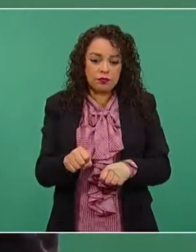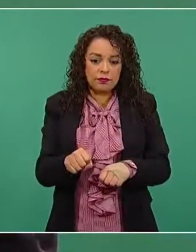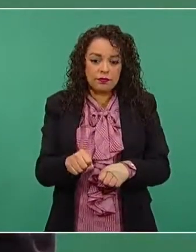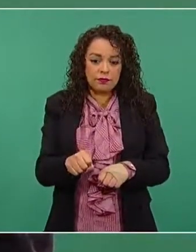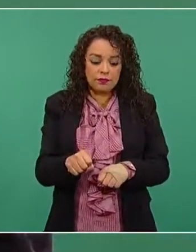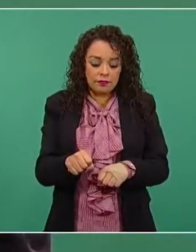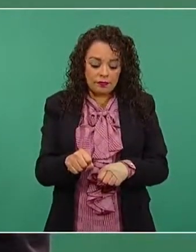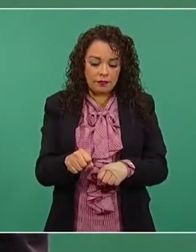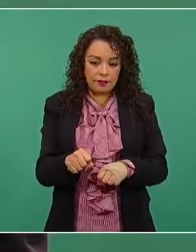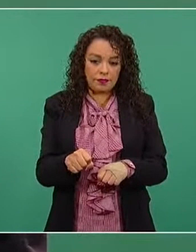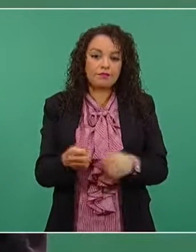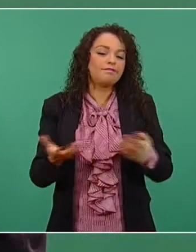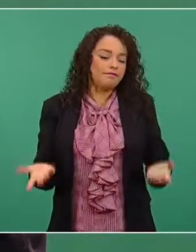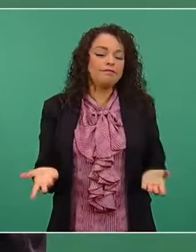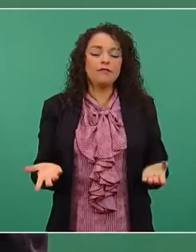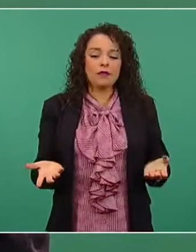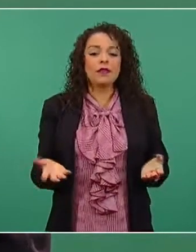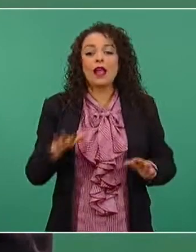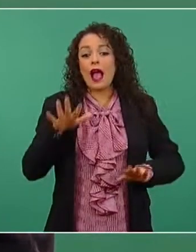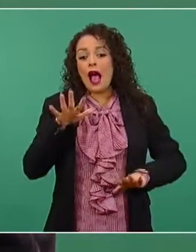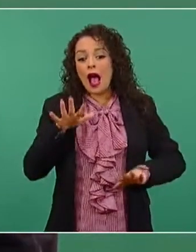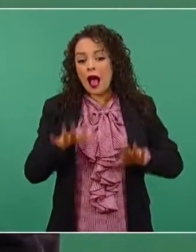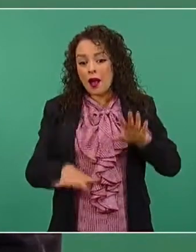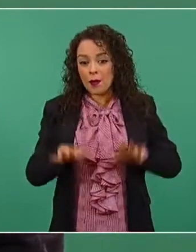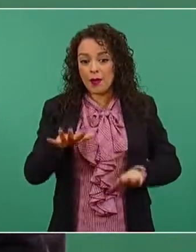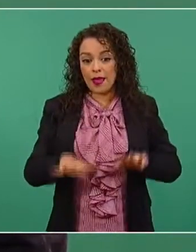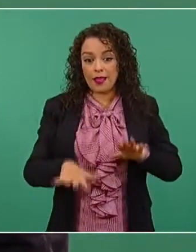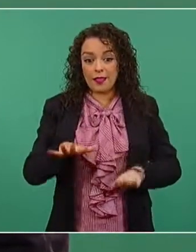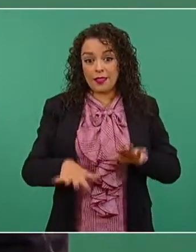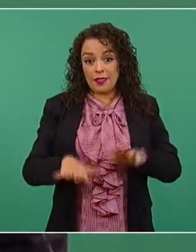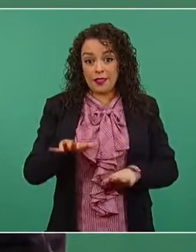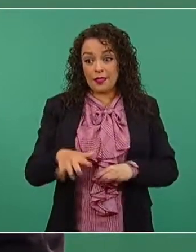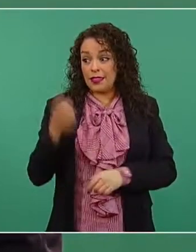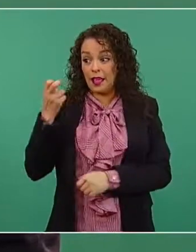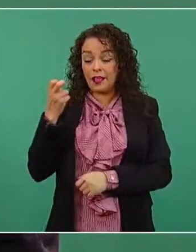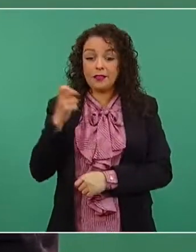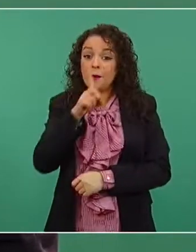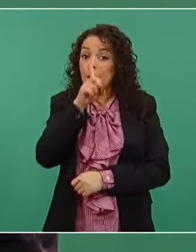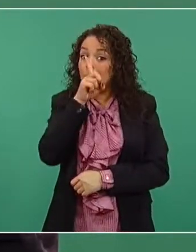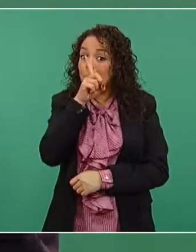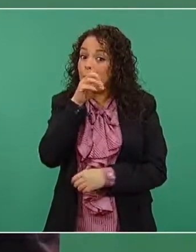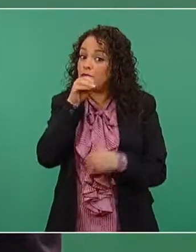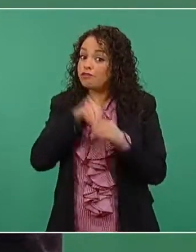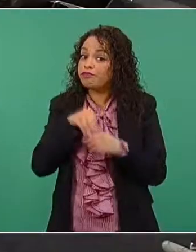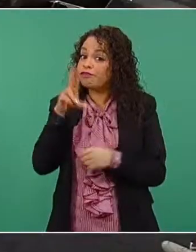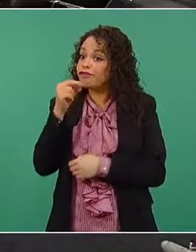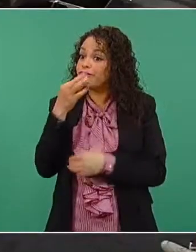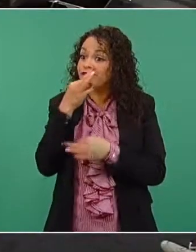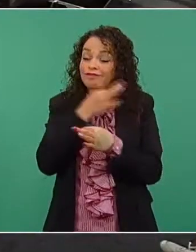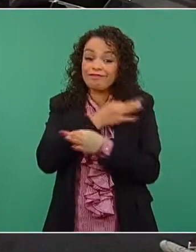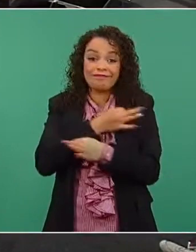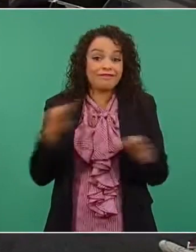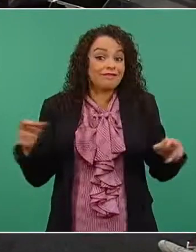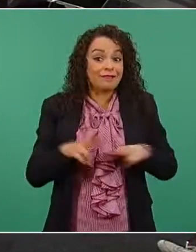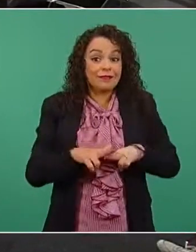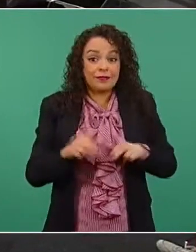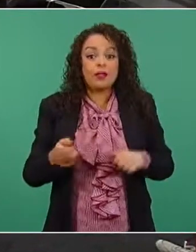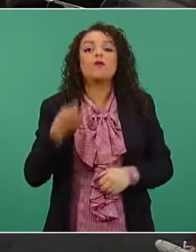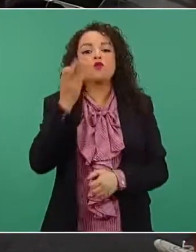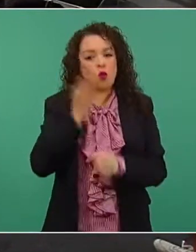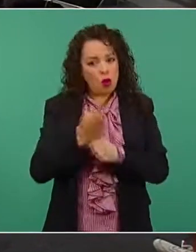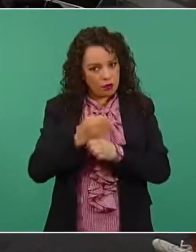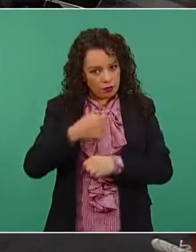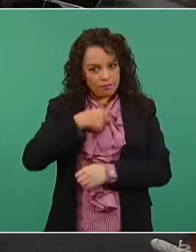esto no se dice, por eso lo subrayo,